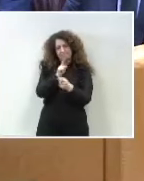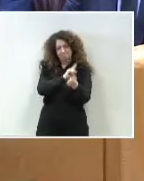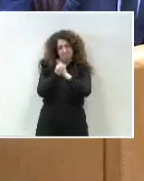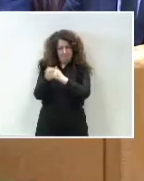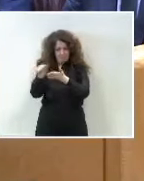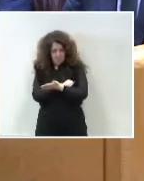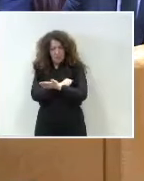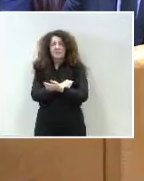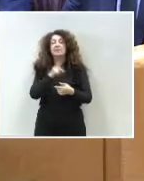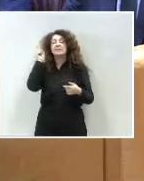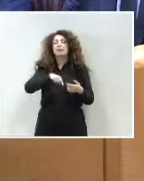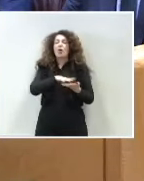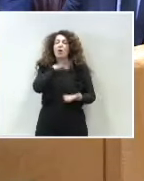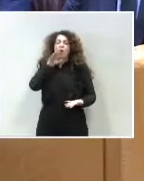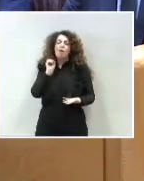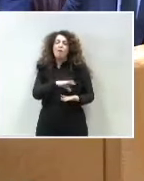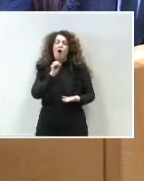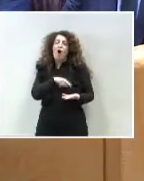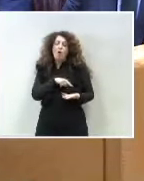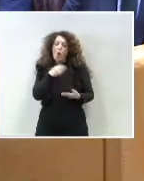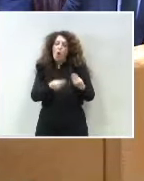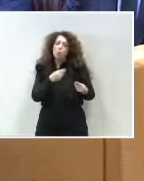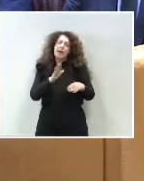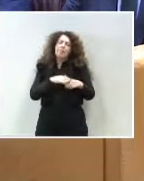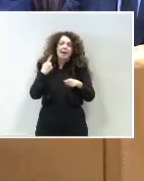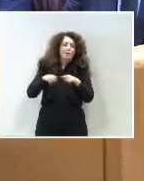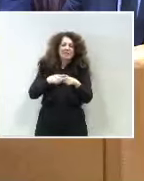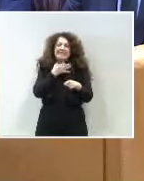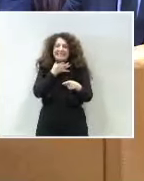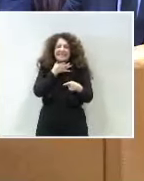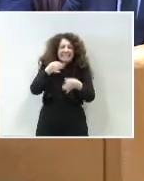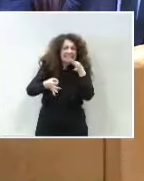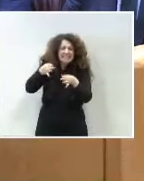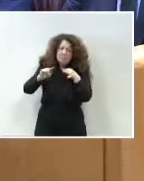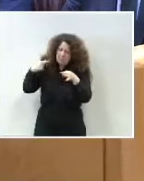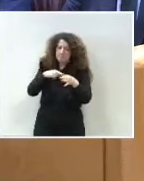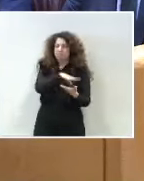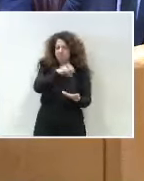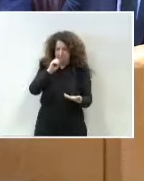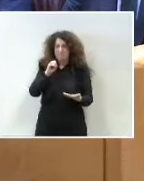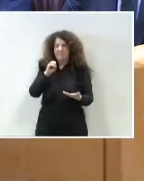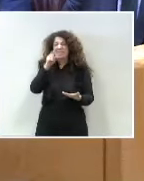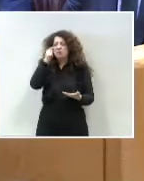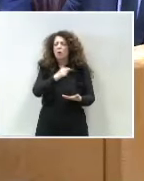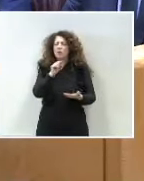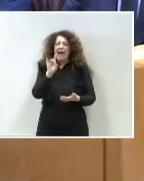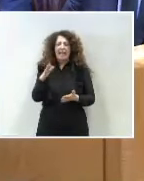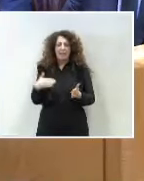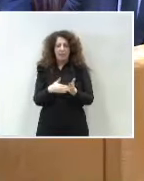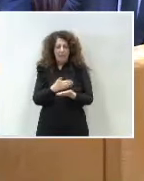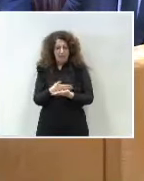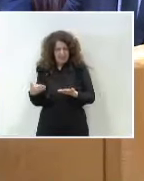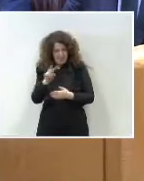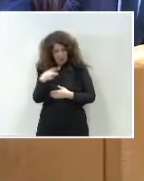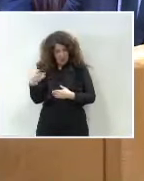operando como sistema de último recurso. Y esto va a suponer unos 15.000 millones de euros de la deuda